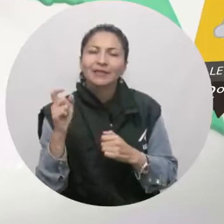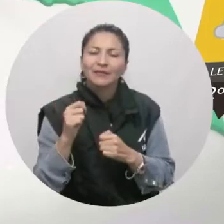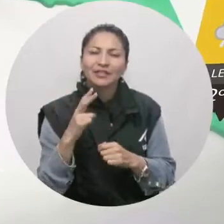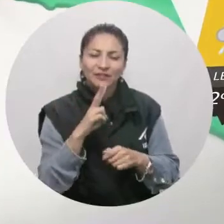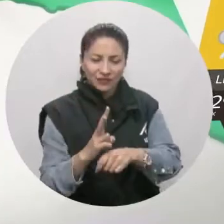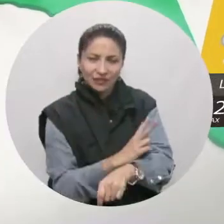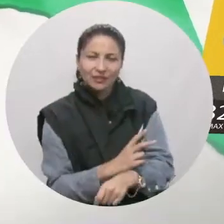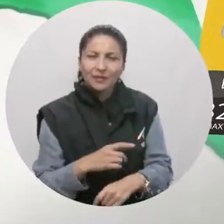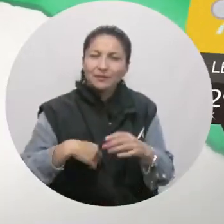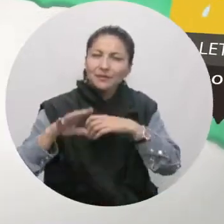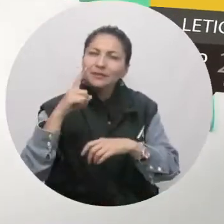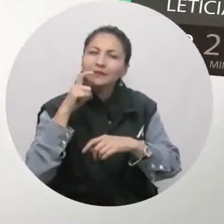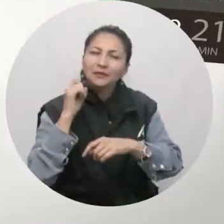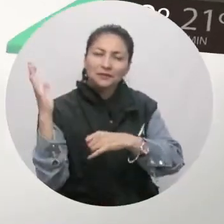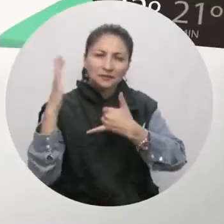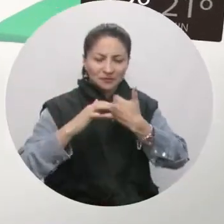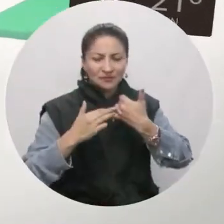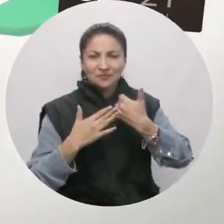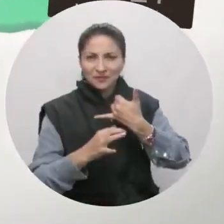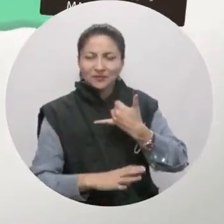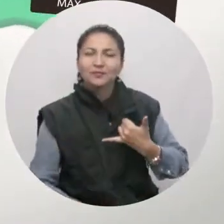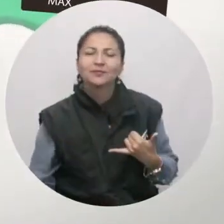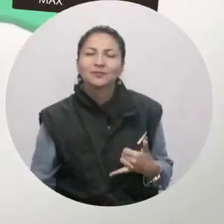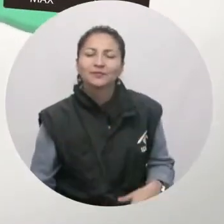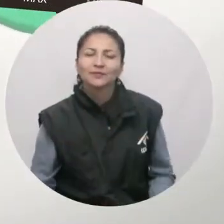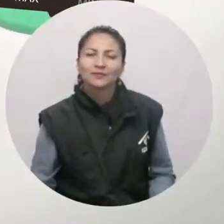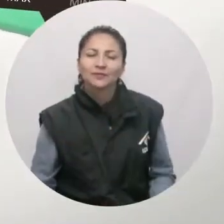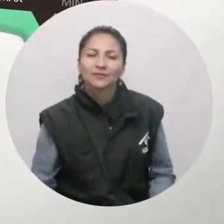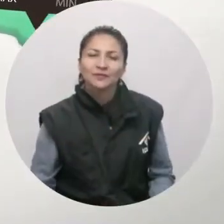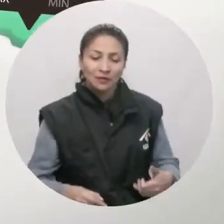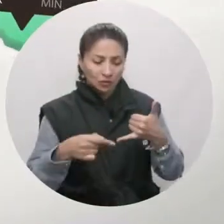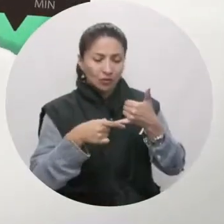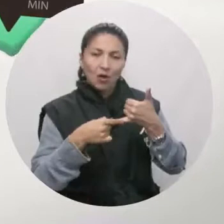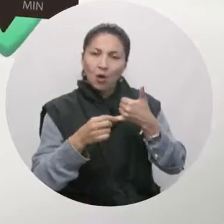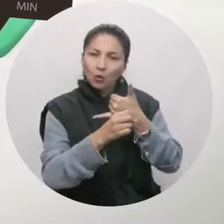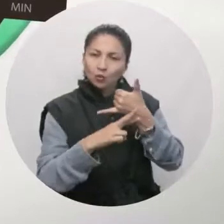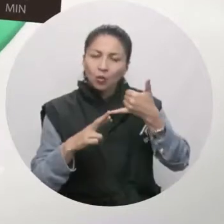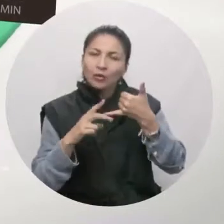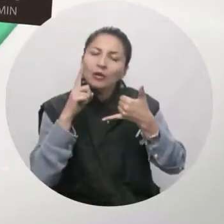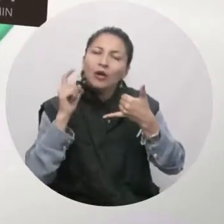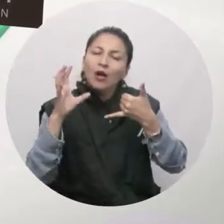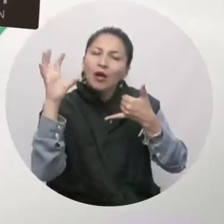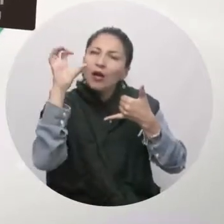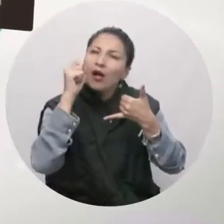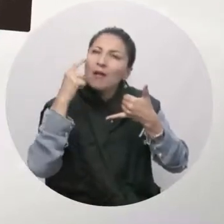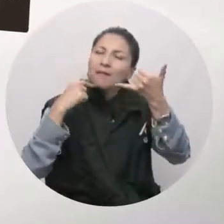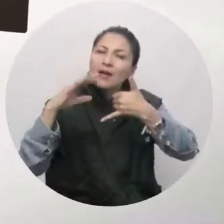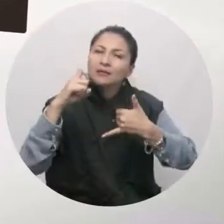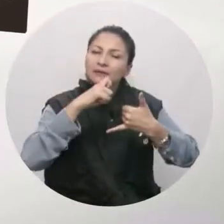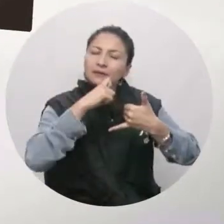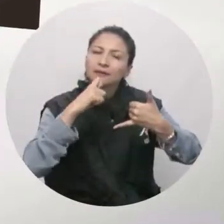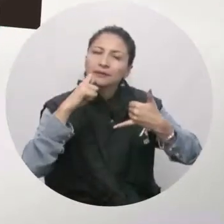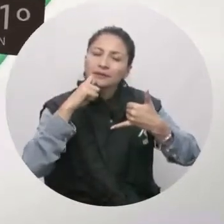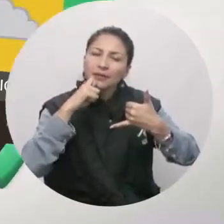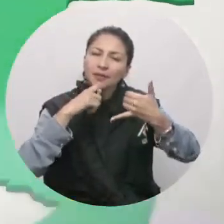Si observamos al sur del país, vemos predominio de tiempo seco en gran parte de la región, con lluvias variadas al suroriente y norte del